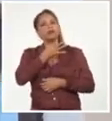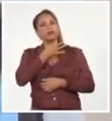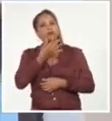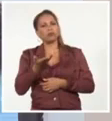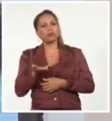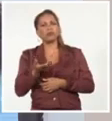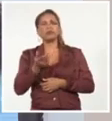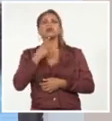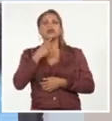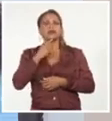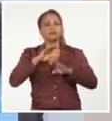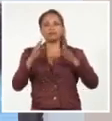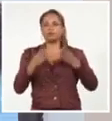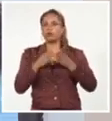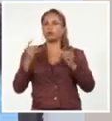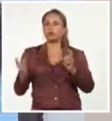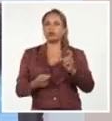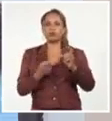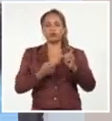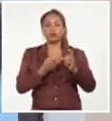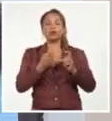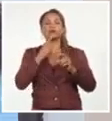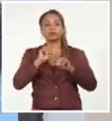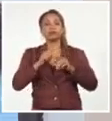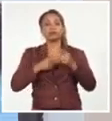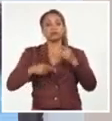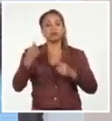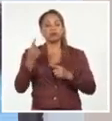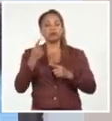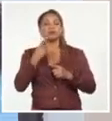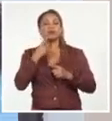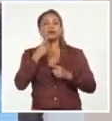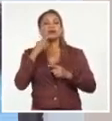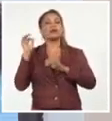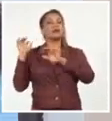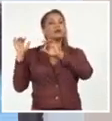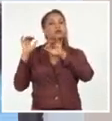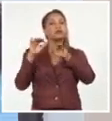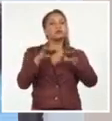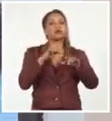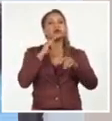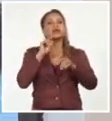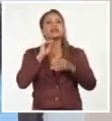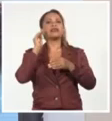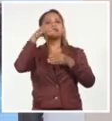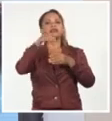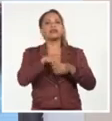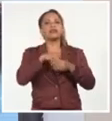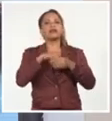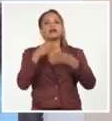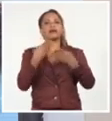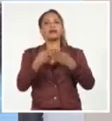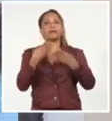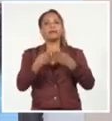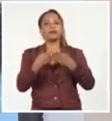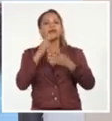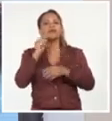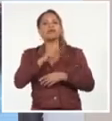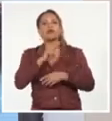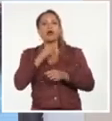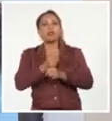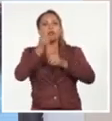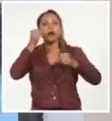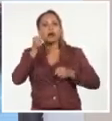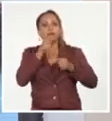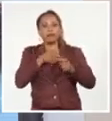vaculeadas continuamente por el régimen de Batista acudieron en masa a las instalaciones de Cayo Ojo en búsqueda de armas